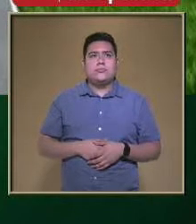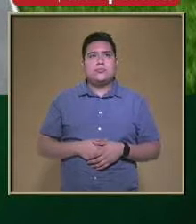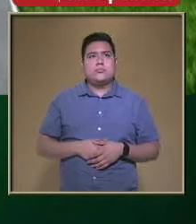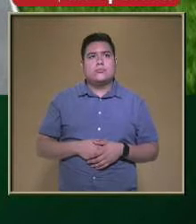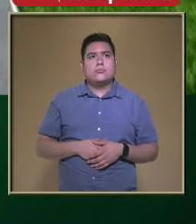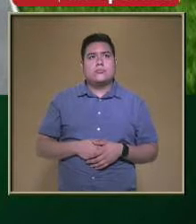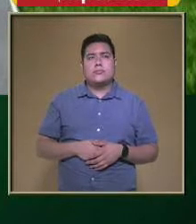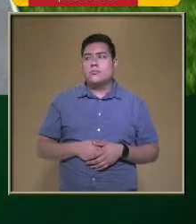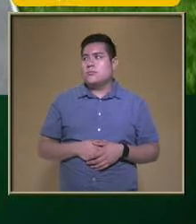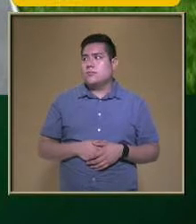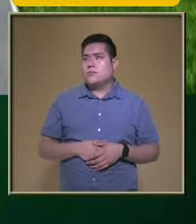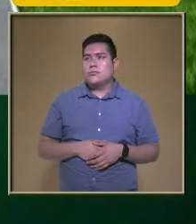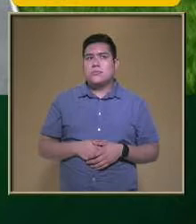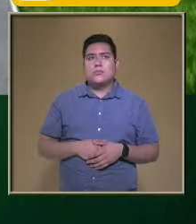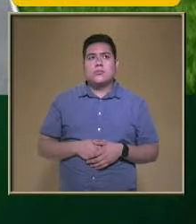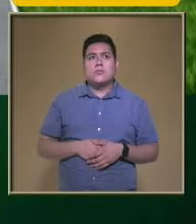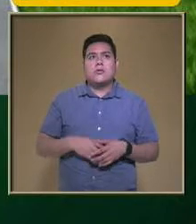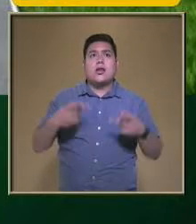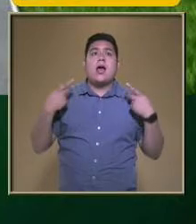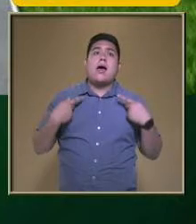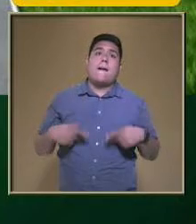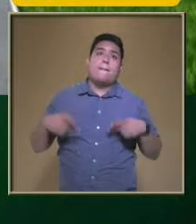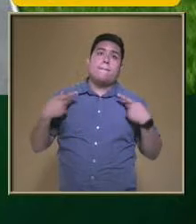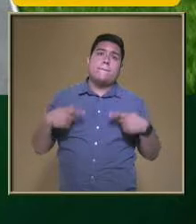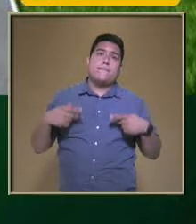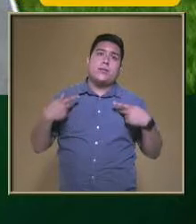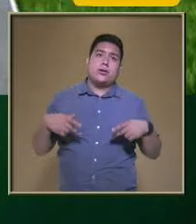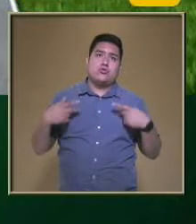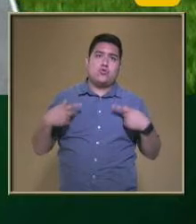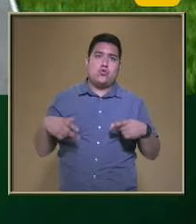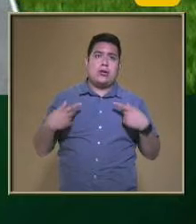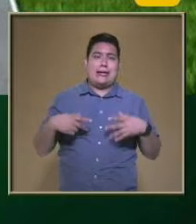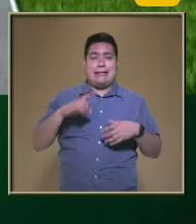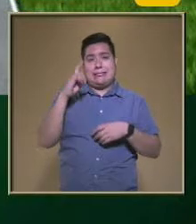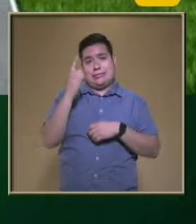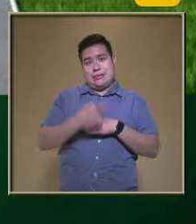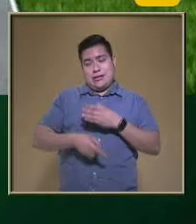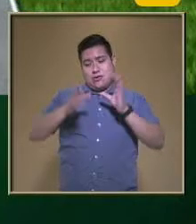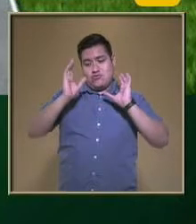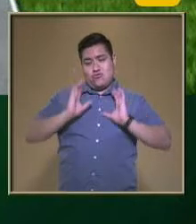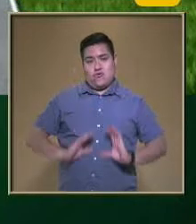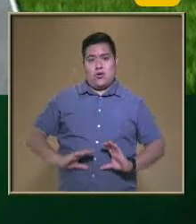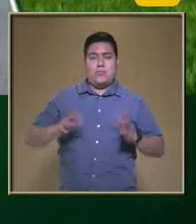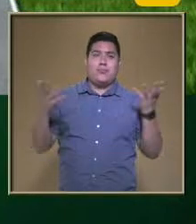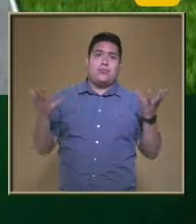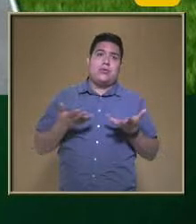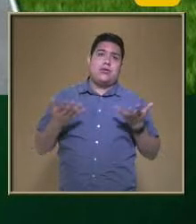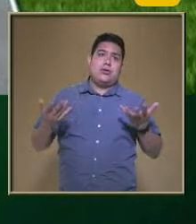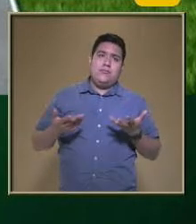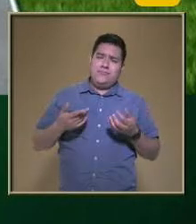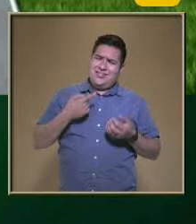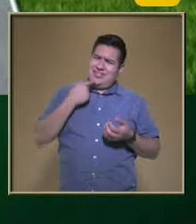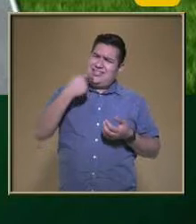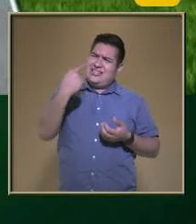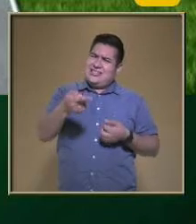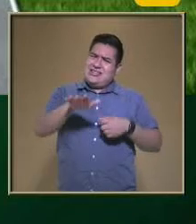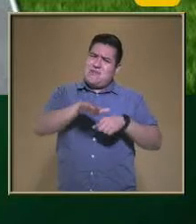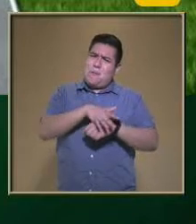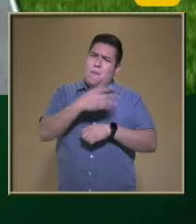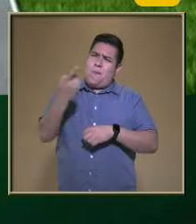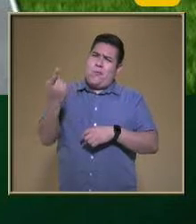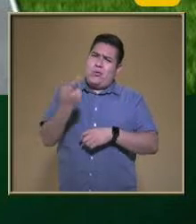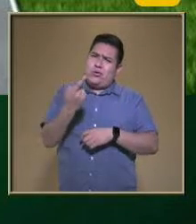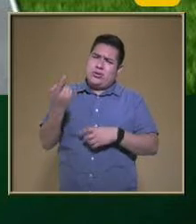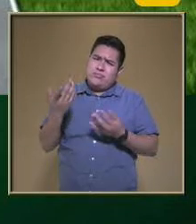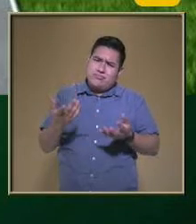una espiral Como en una persona Puede ir sufriendo afectaciones Todo esto ¿Por qué? ¿Por qué se menciona? Porque es saber